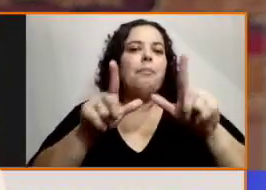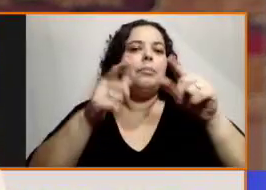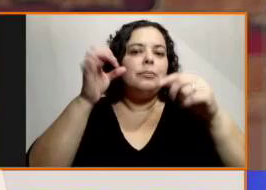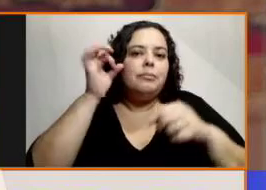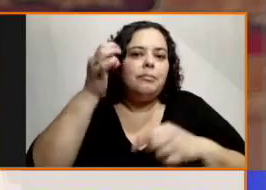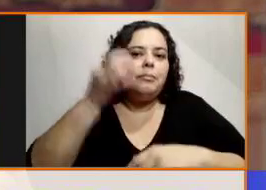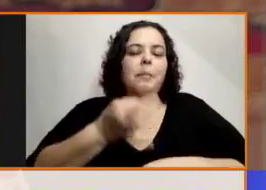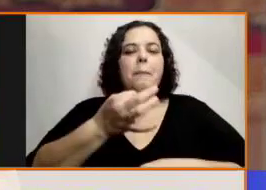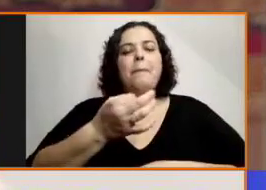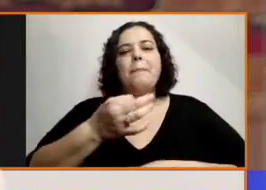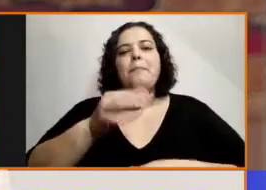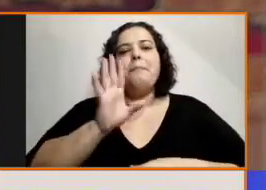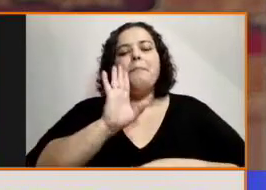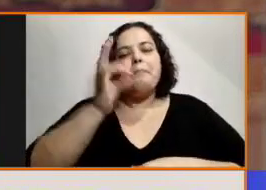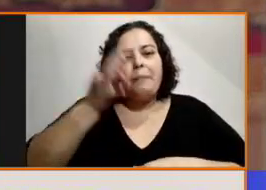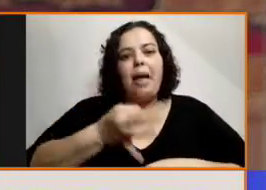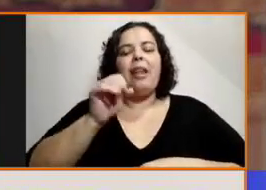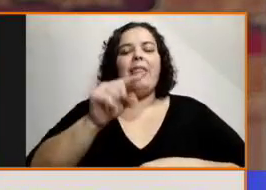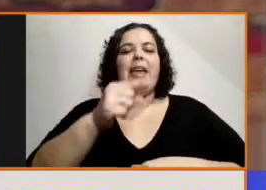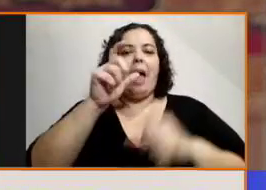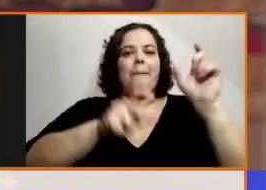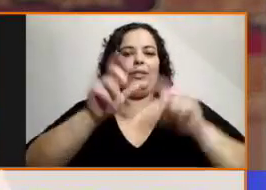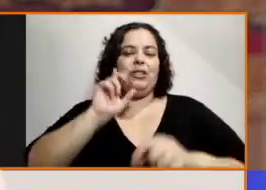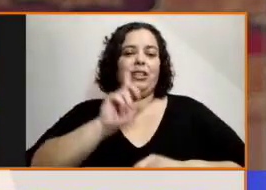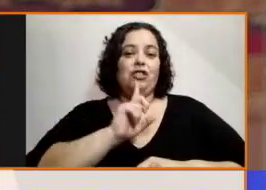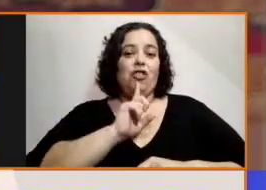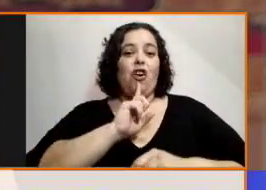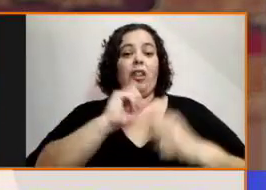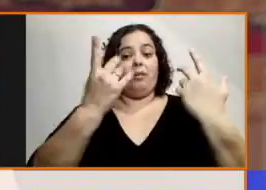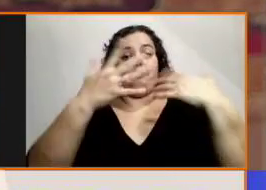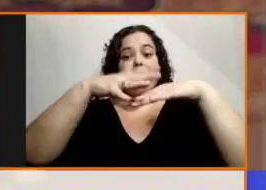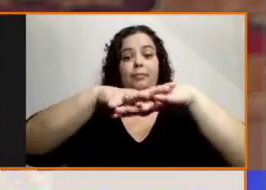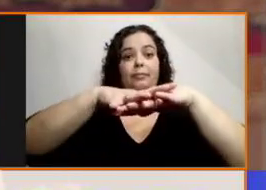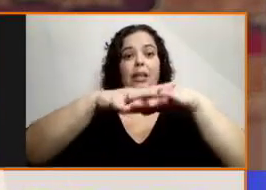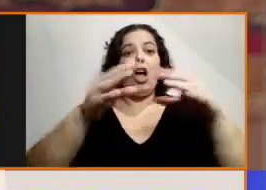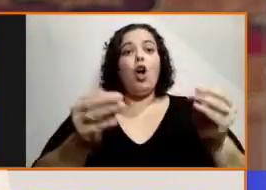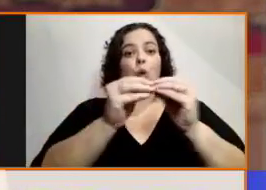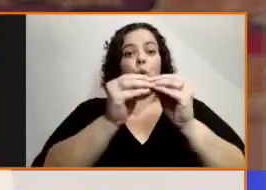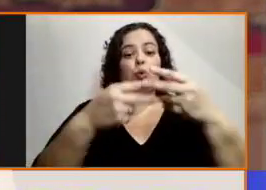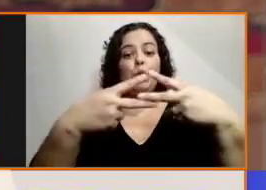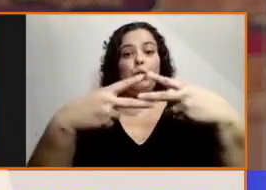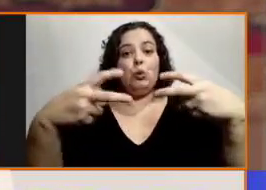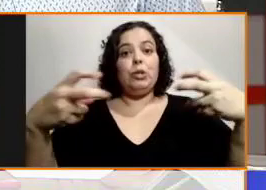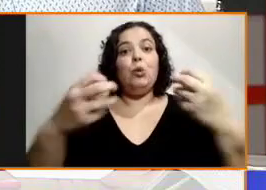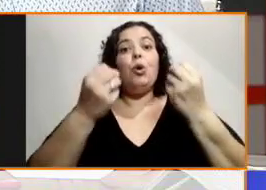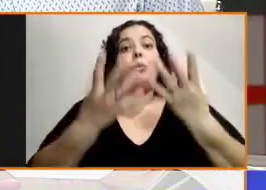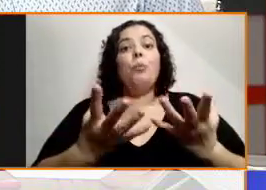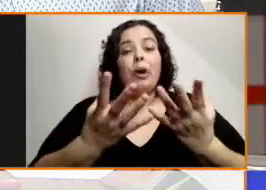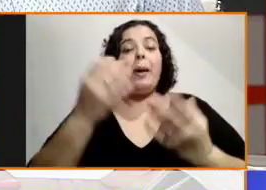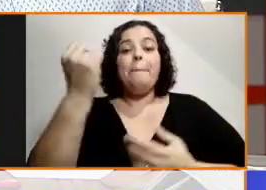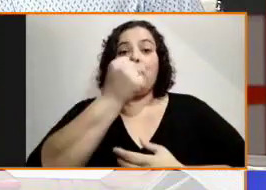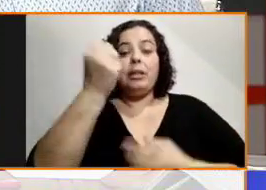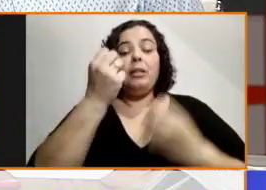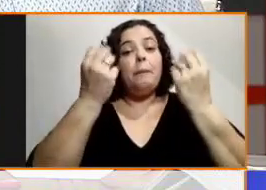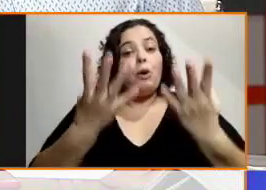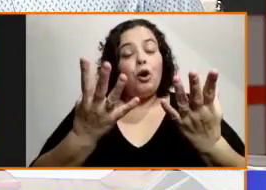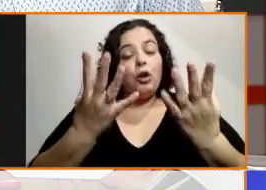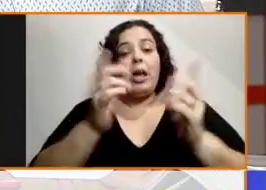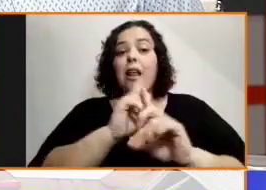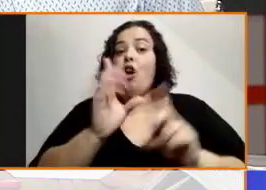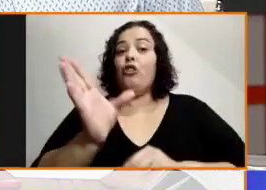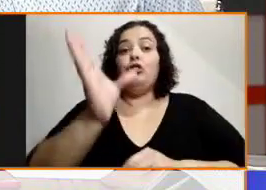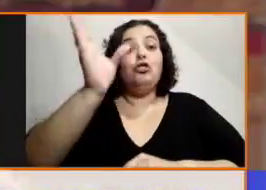el subtítulo, porque no todas las personas sordas aprenden a leer. Claro. Que esto es algo que no se sabe muy